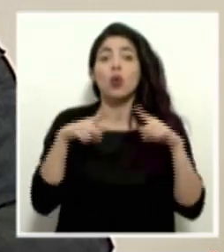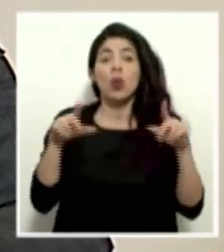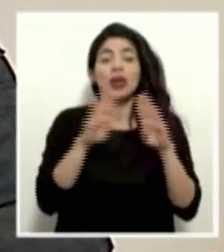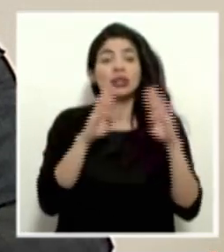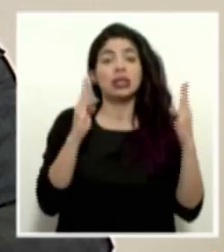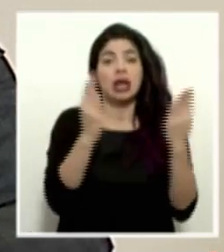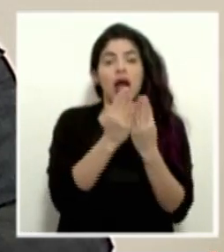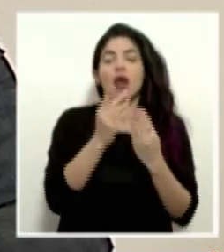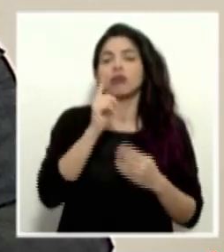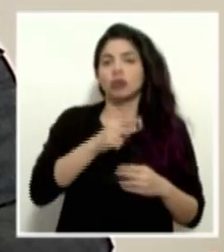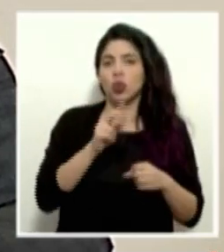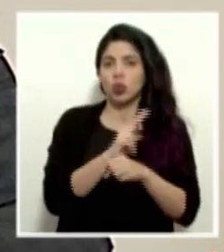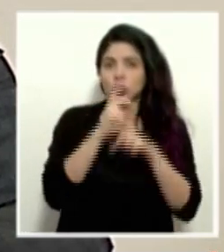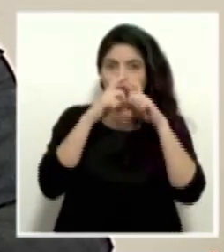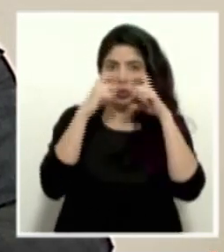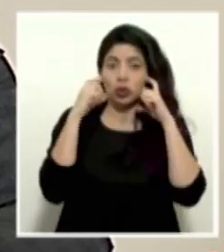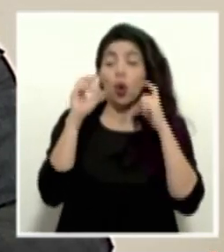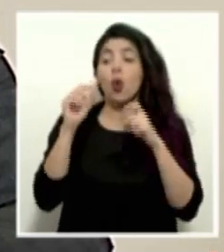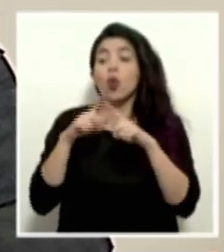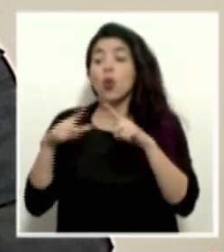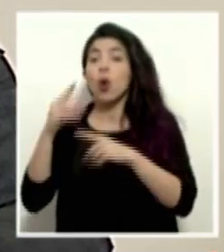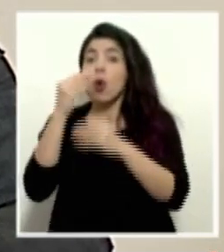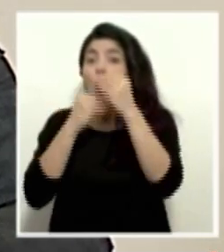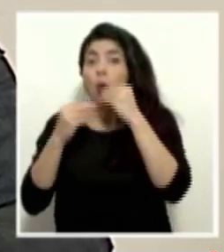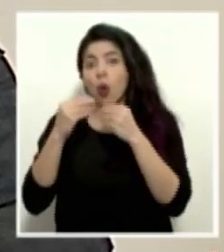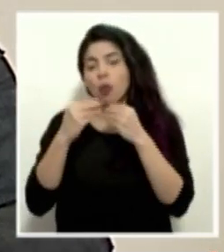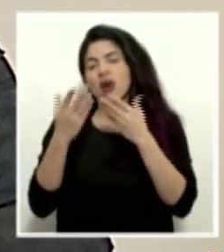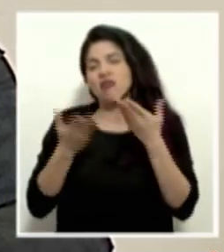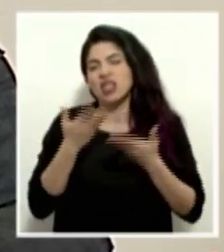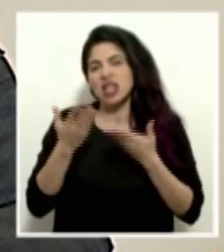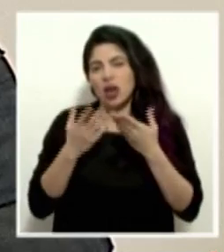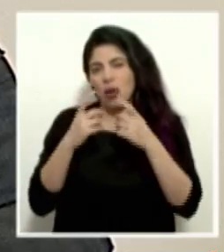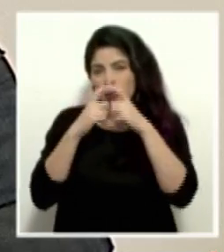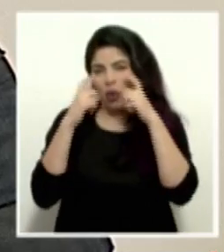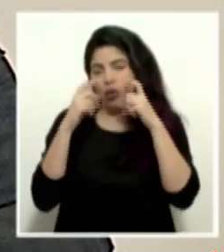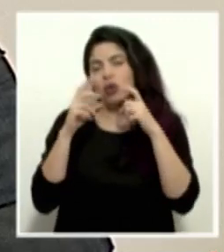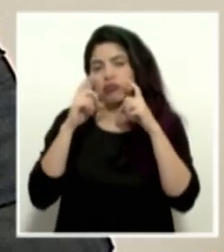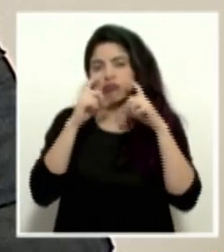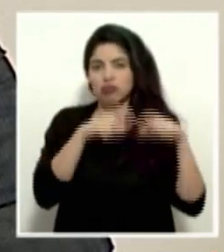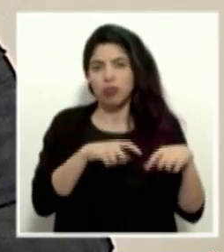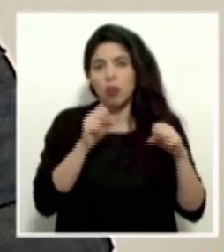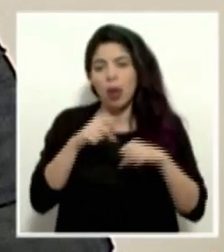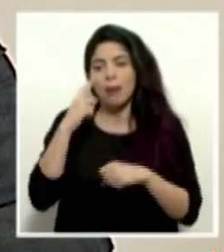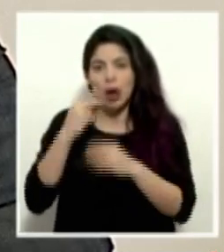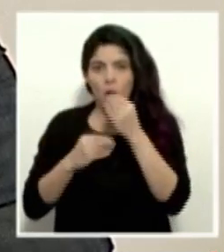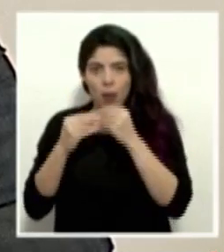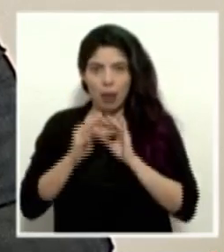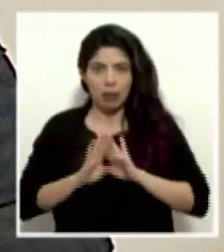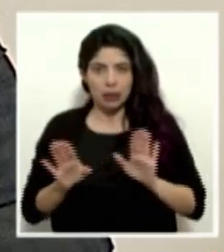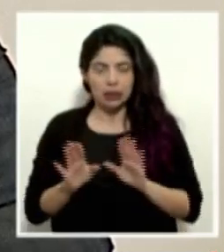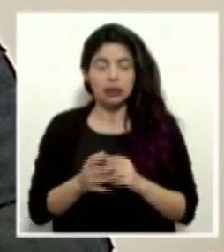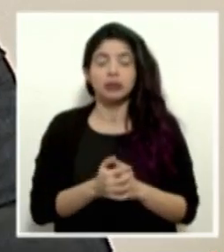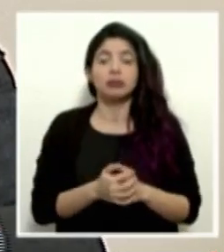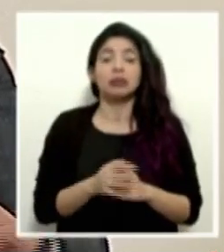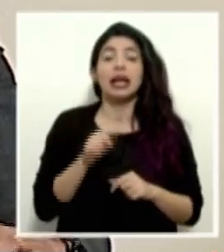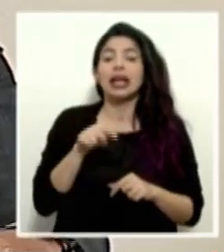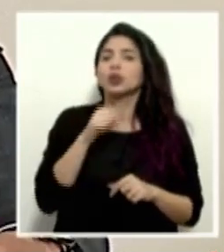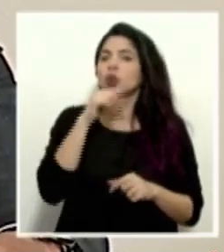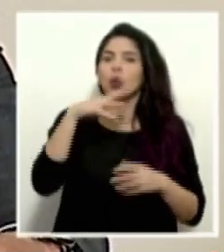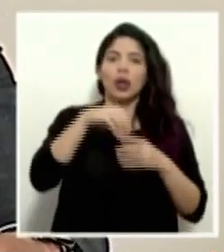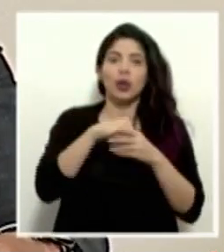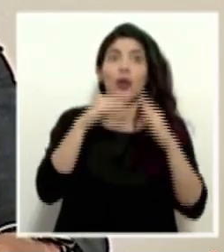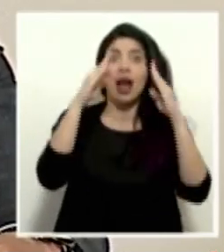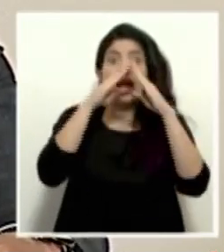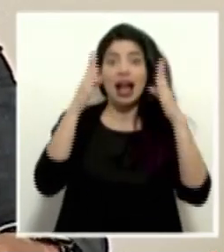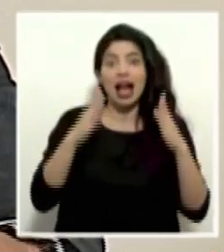con excepción de los lugares donde se ingieren alimentos, por la incomodidad que esto representa, el manejo. Y esto obviamente no incluye las